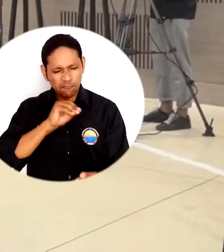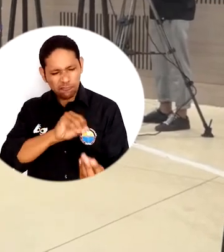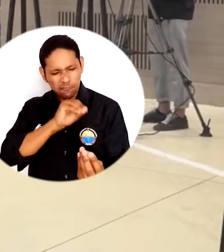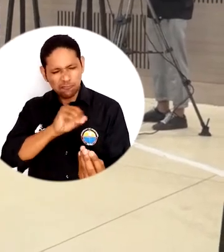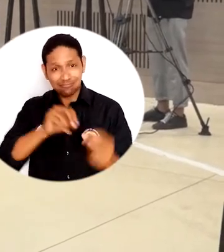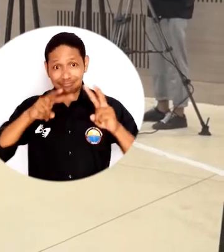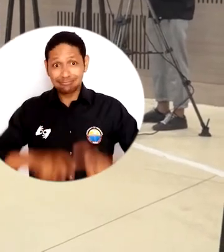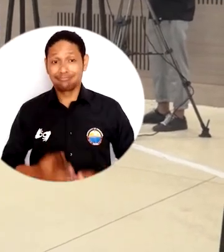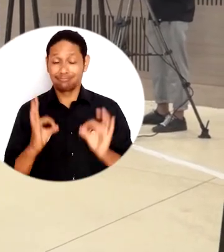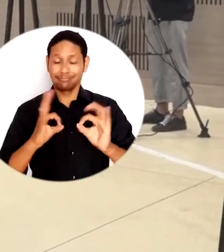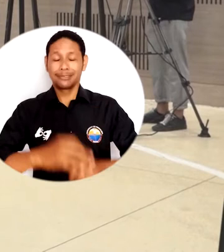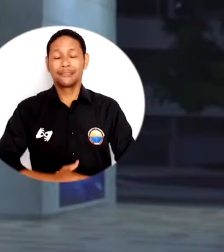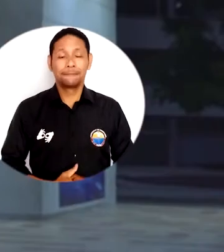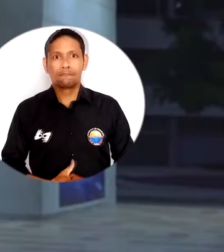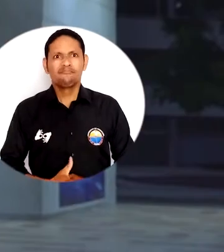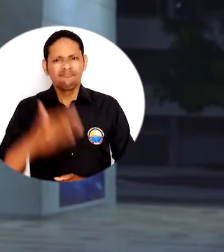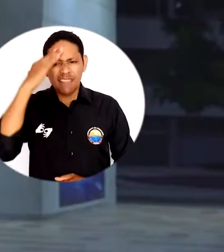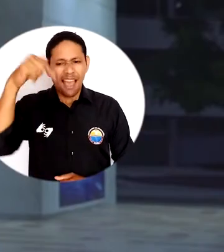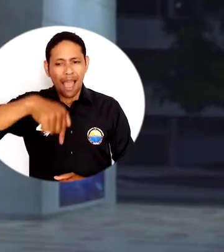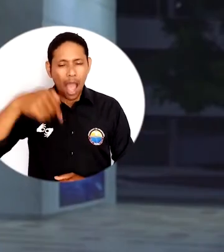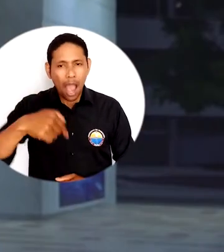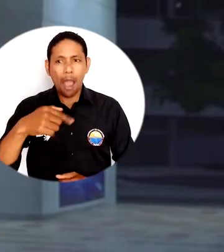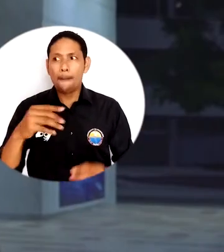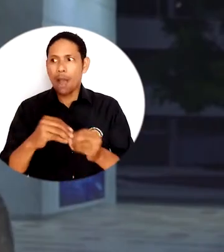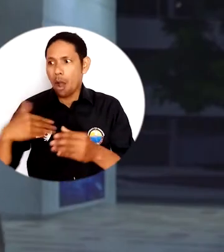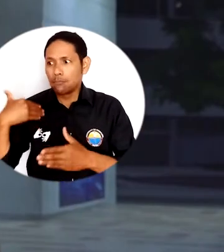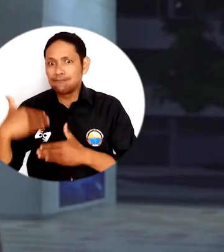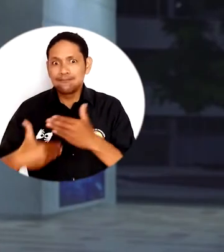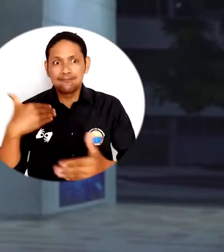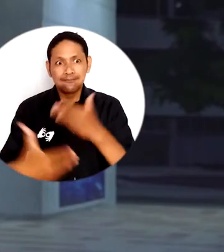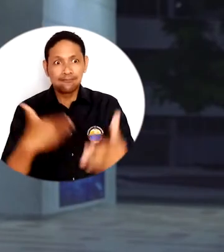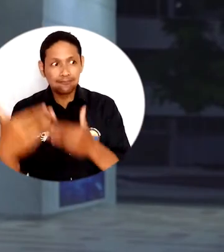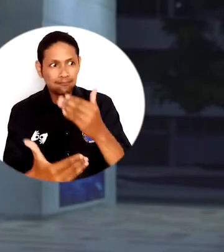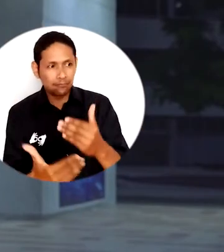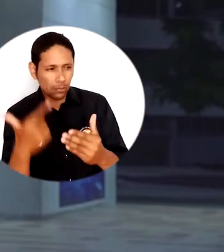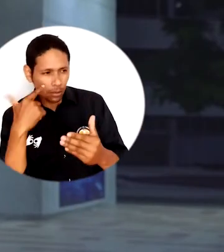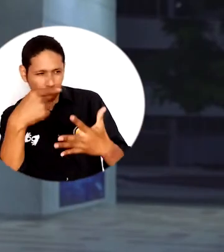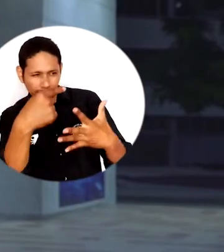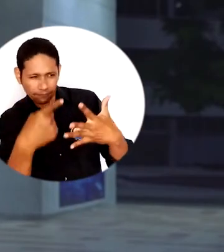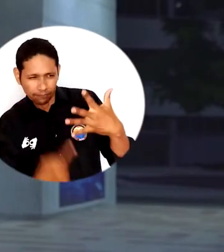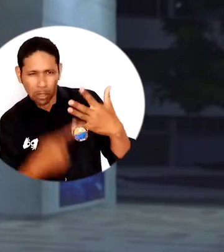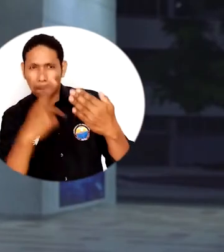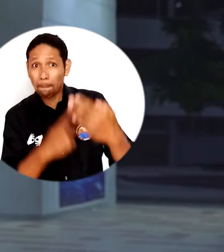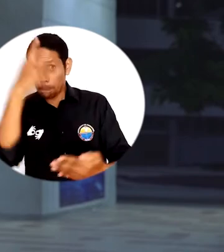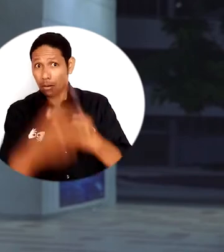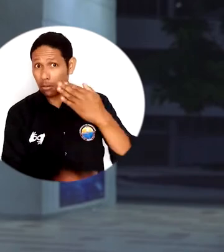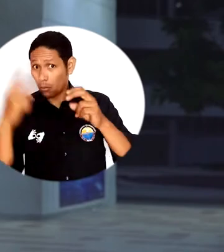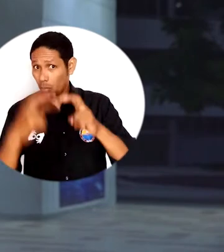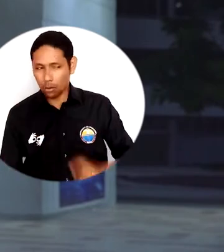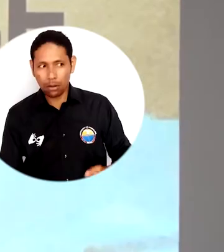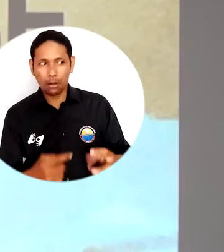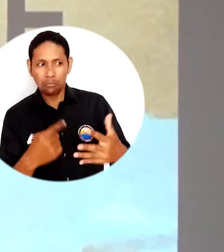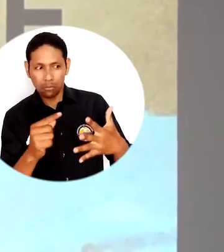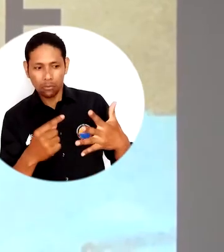un ciclo de formación para la investigación. También lo que se ha desarrollado en torno a la misma como resultados en